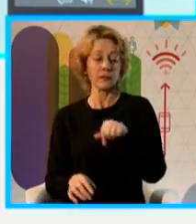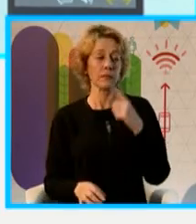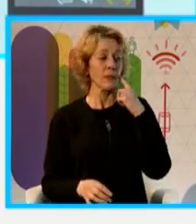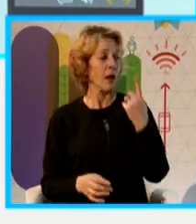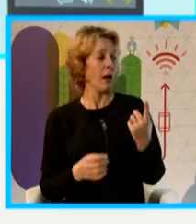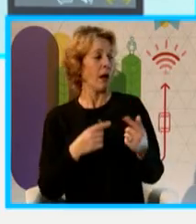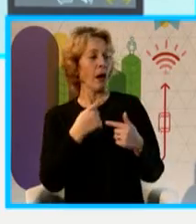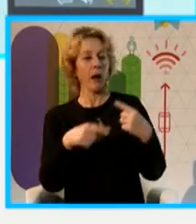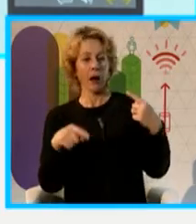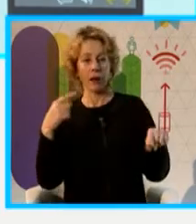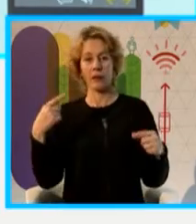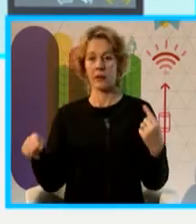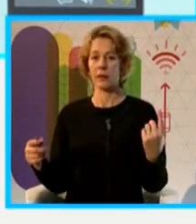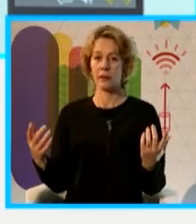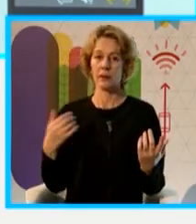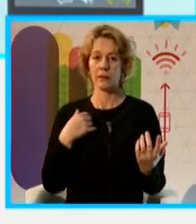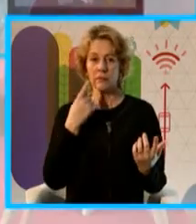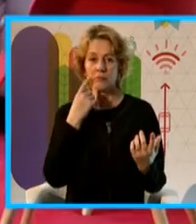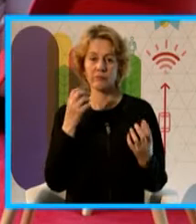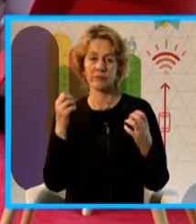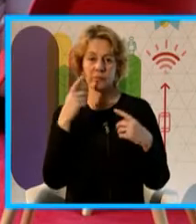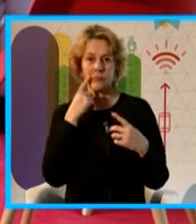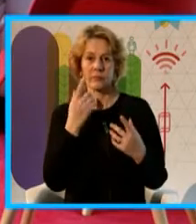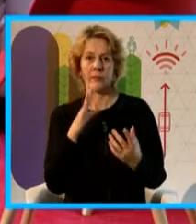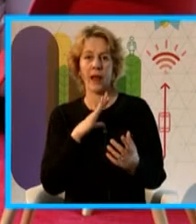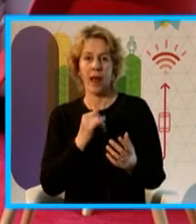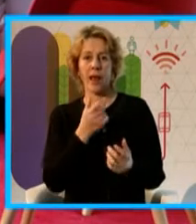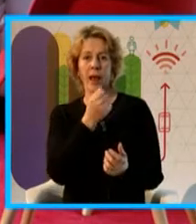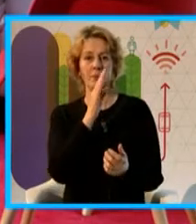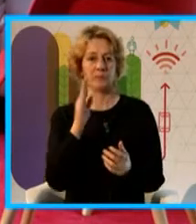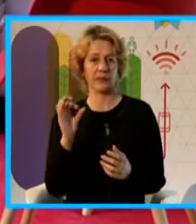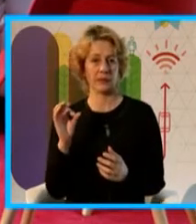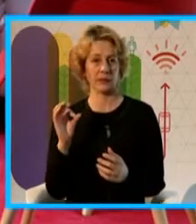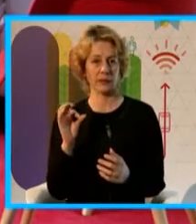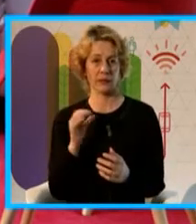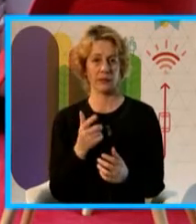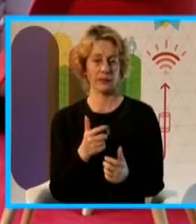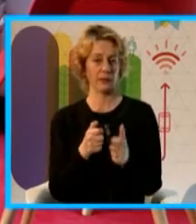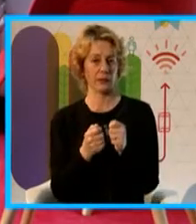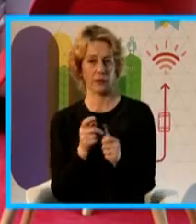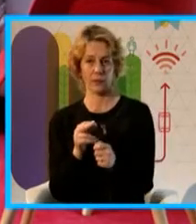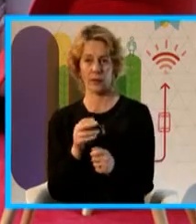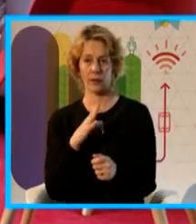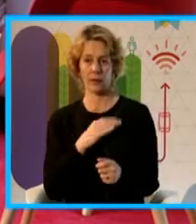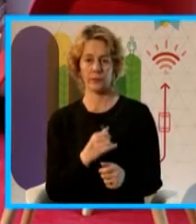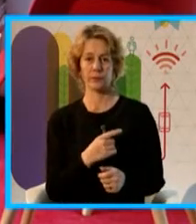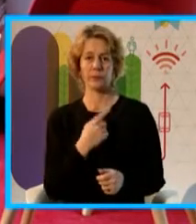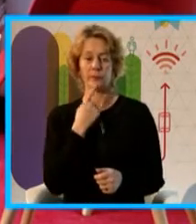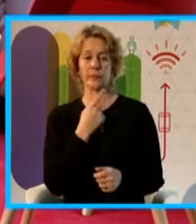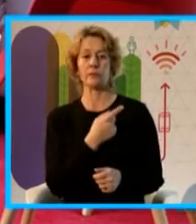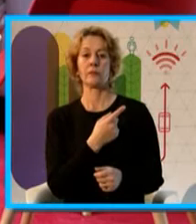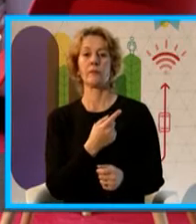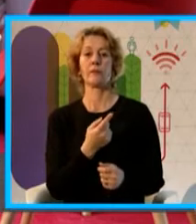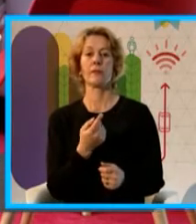perimetrales que activan una aplicación. En esa aplicación sale